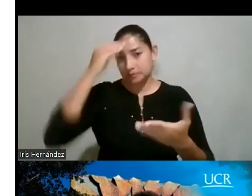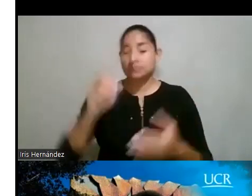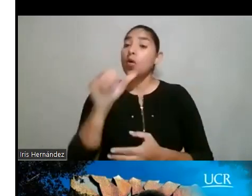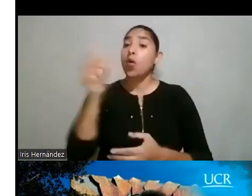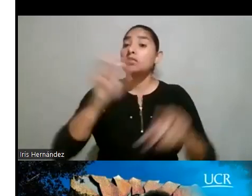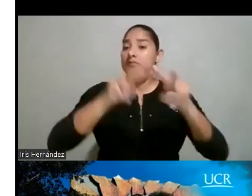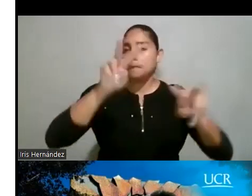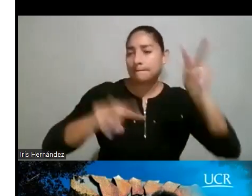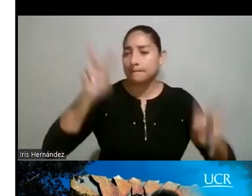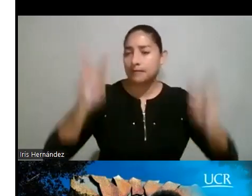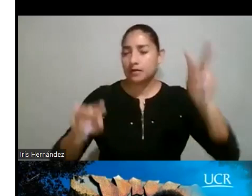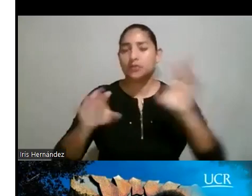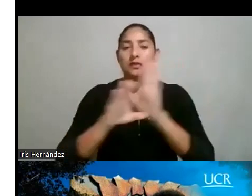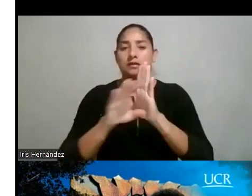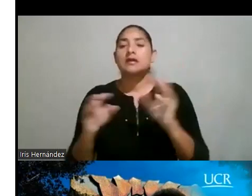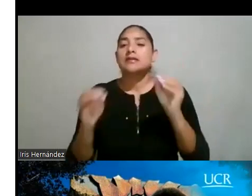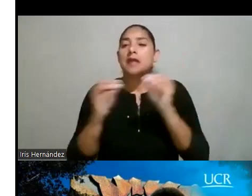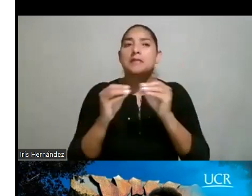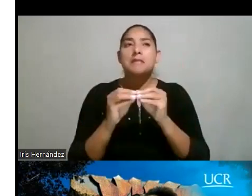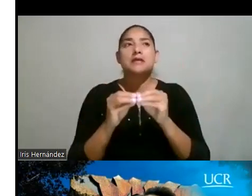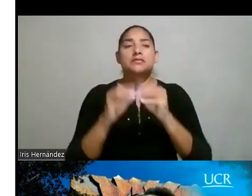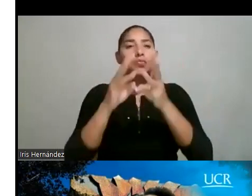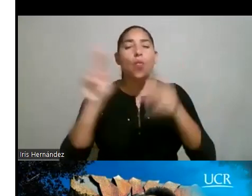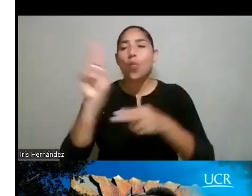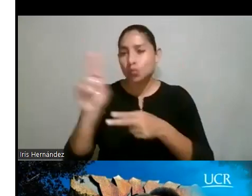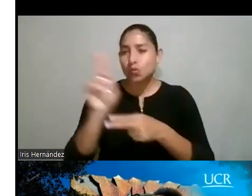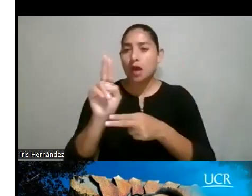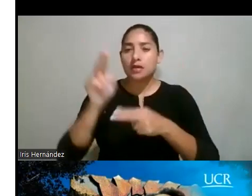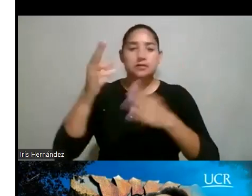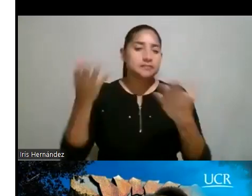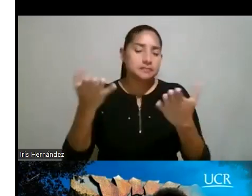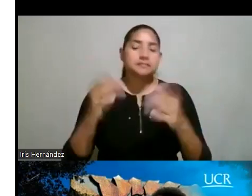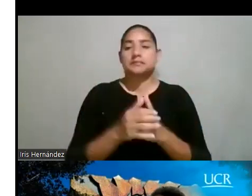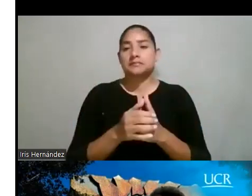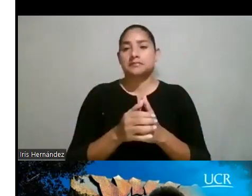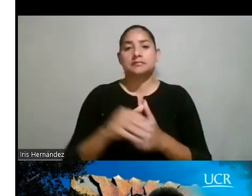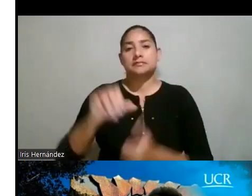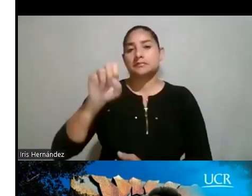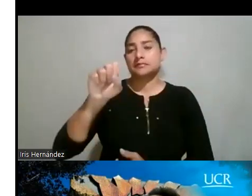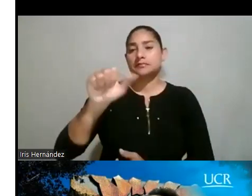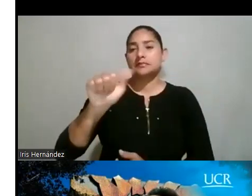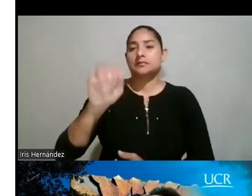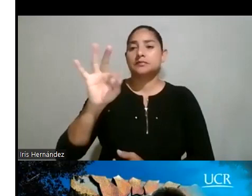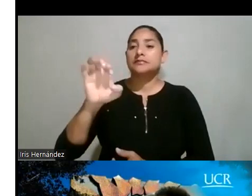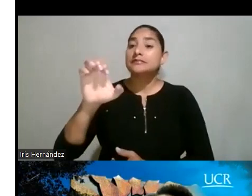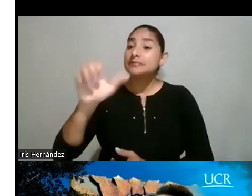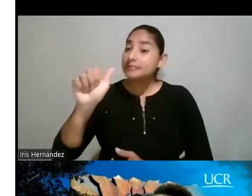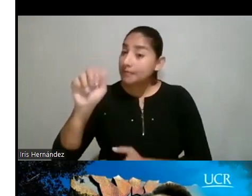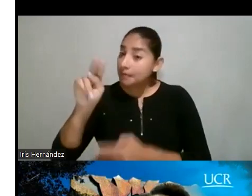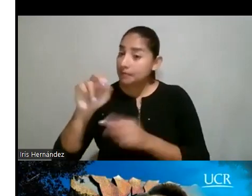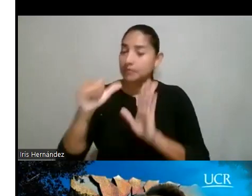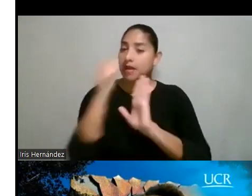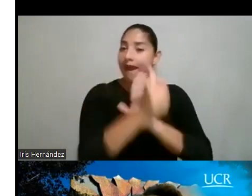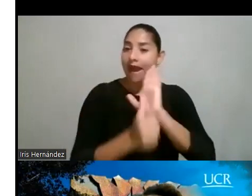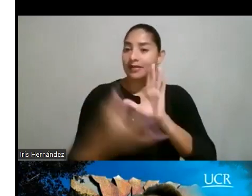variaciones, ¿verdad? Que son quizá más utilizadas actualmente y que, por ejemplo, STEM, con A, que incluye las artes dentro